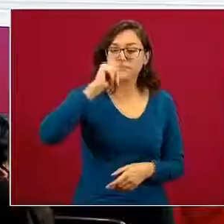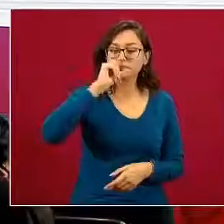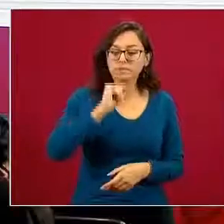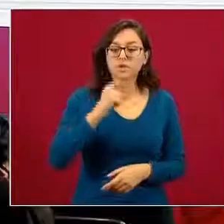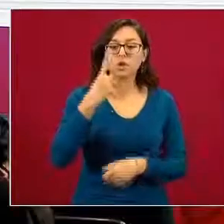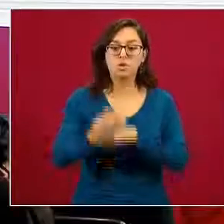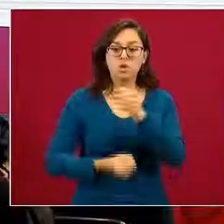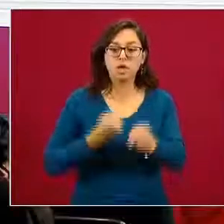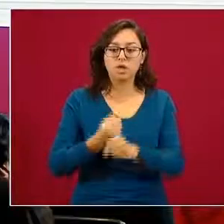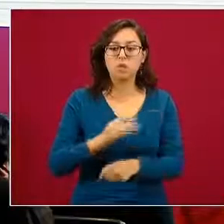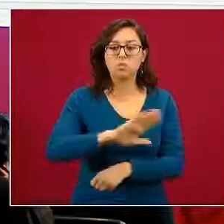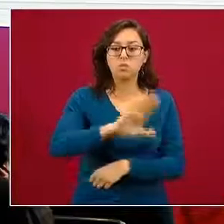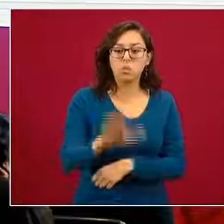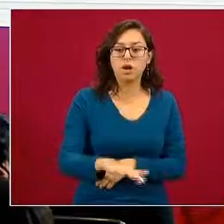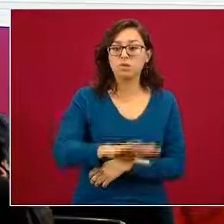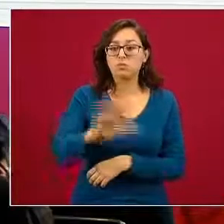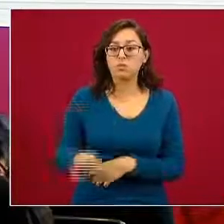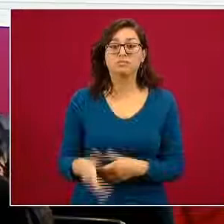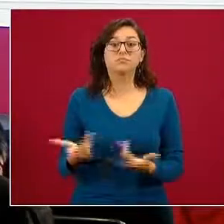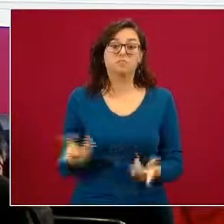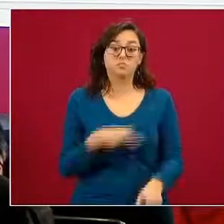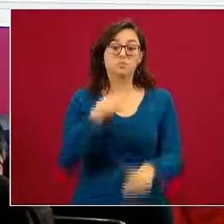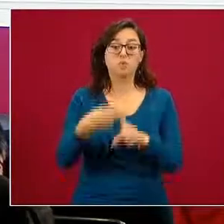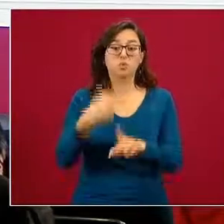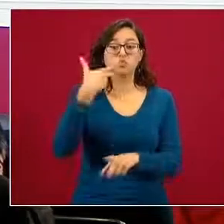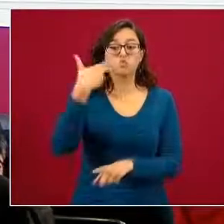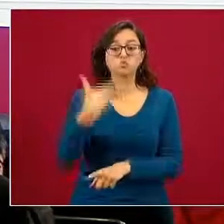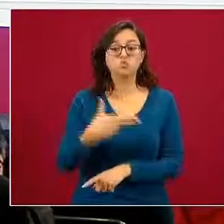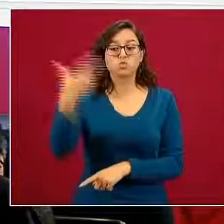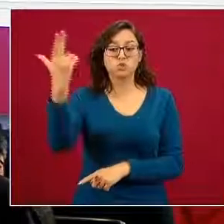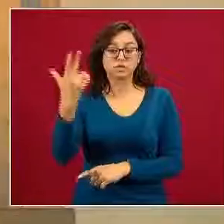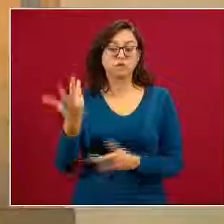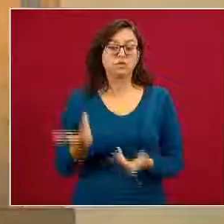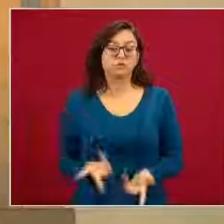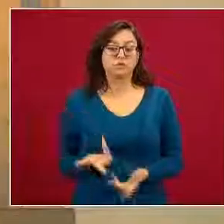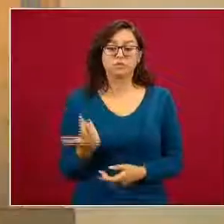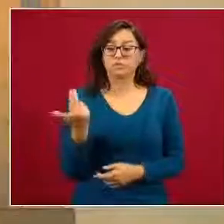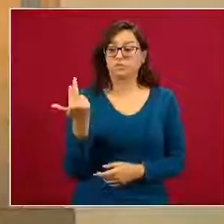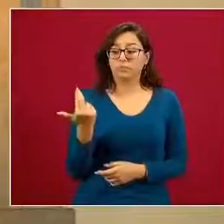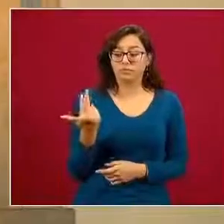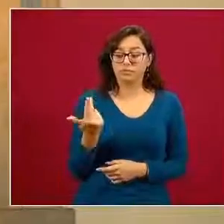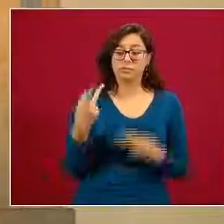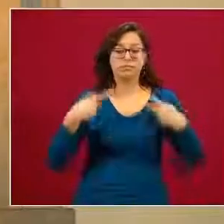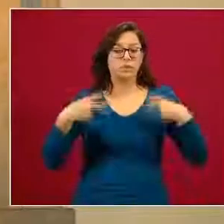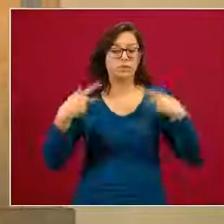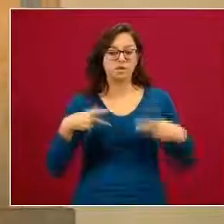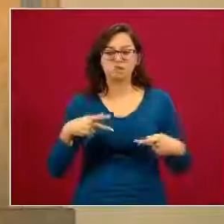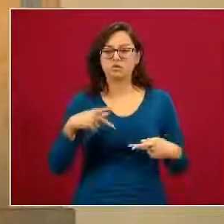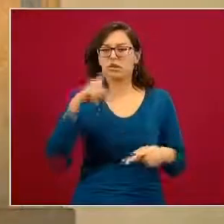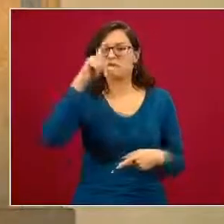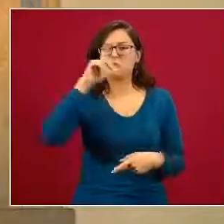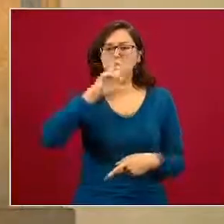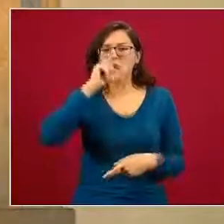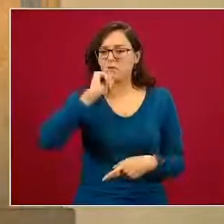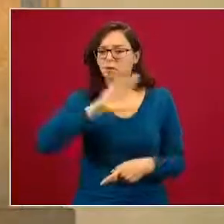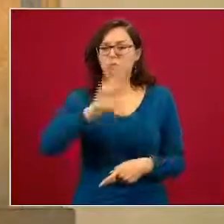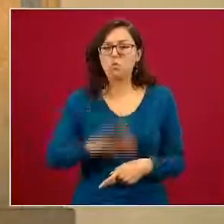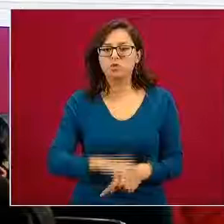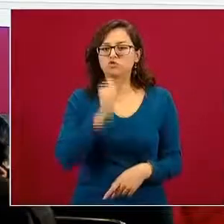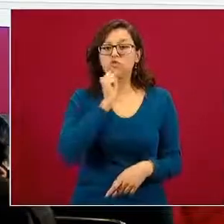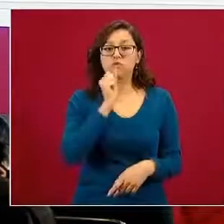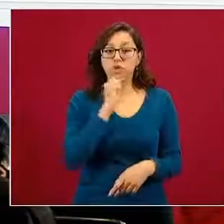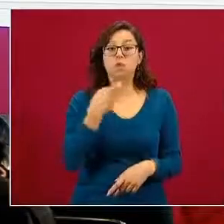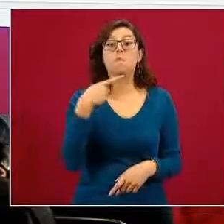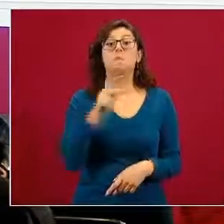por cada suicidio calculamos alrededor de 25 personas que han intentado previamente un suicidio y además quería